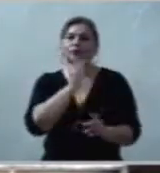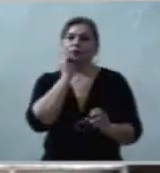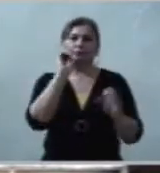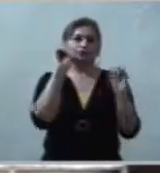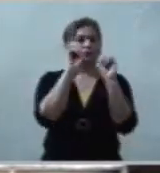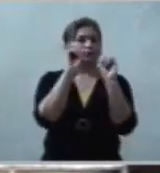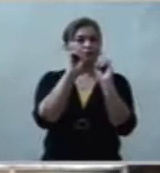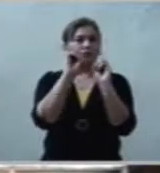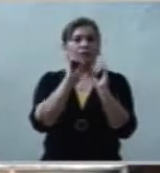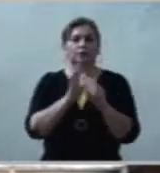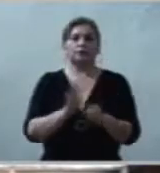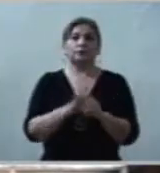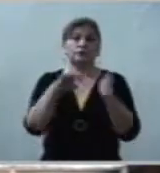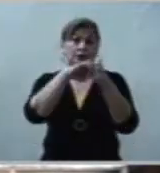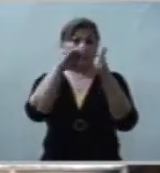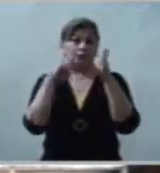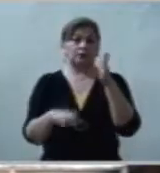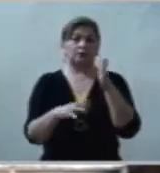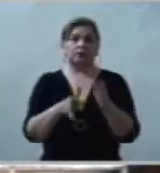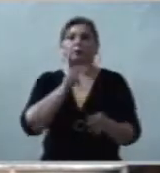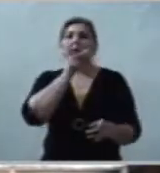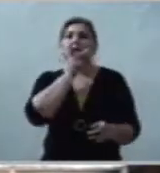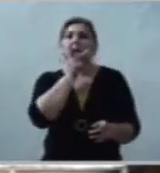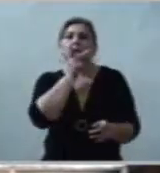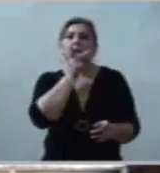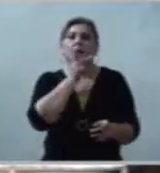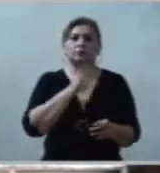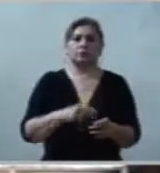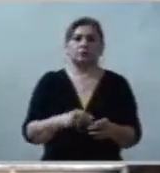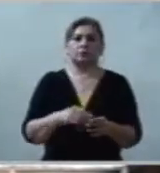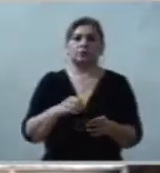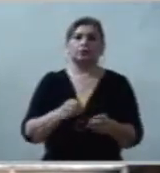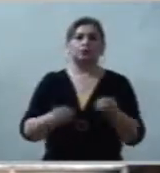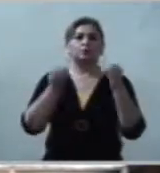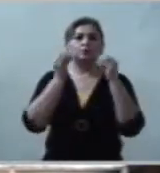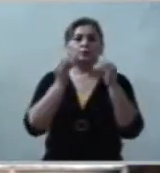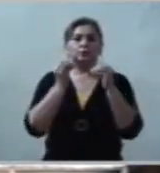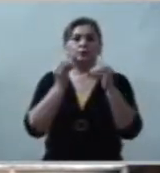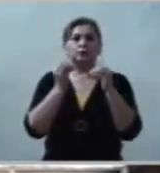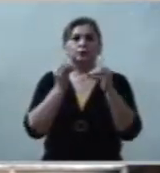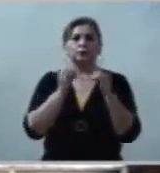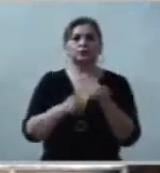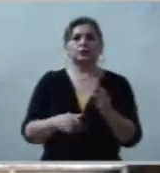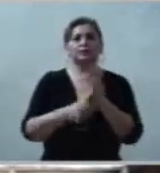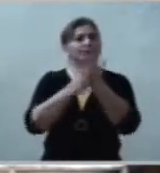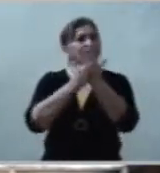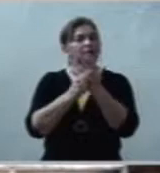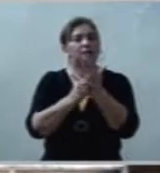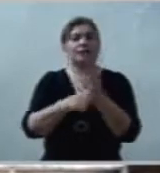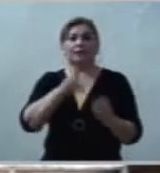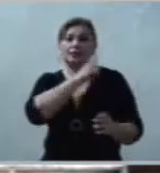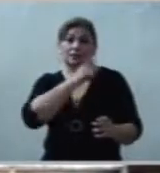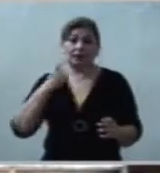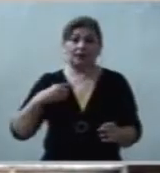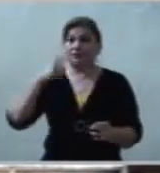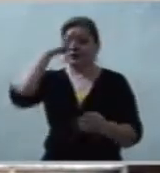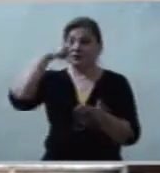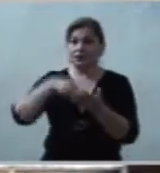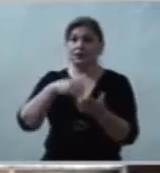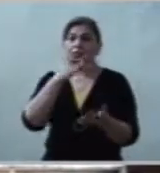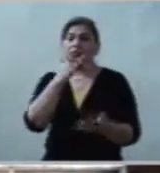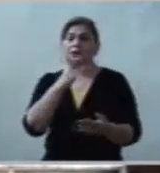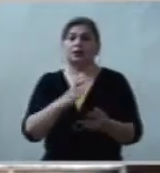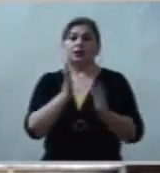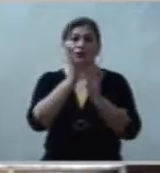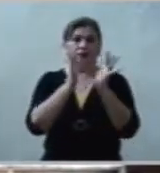por mucho que le diga a su hijo o a su hija, debes creer en Jesús, si Dios